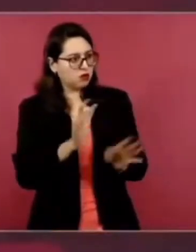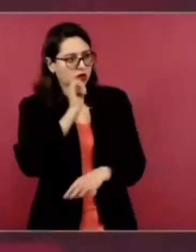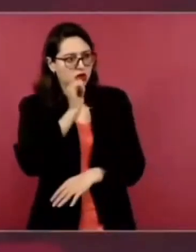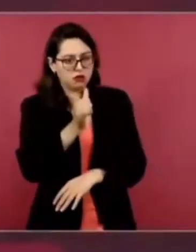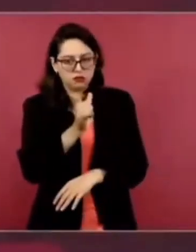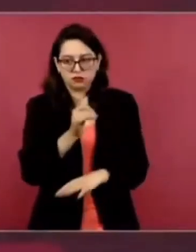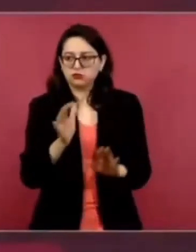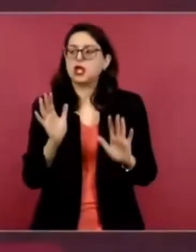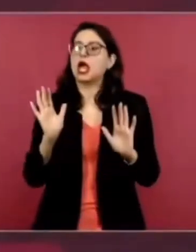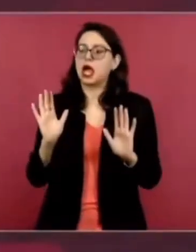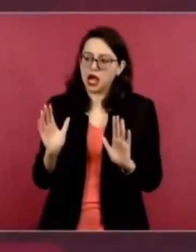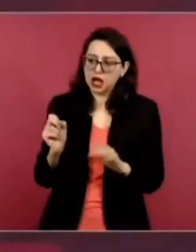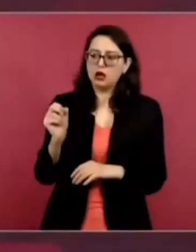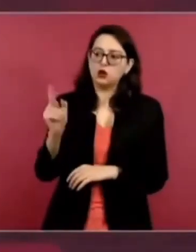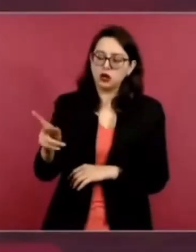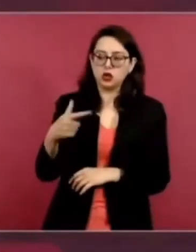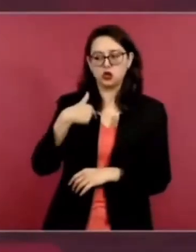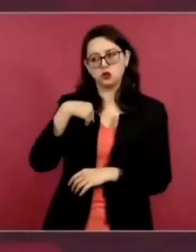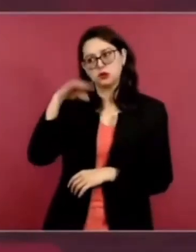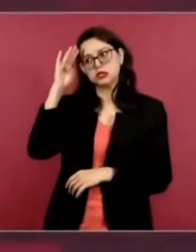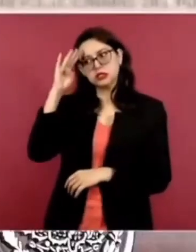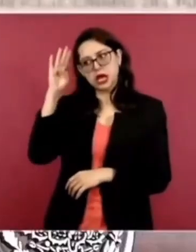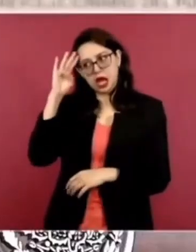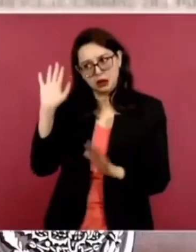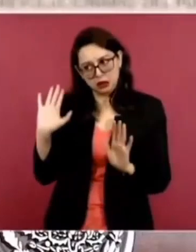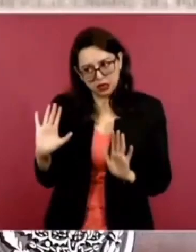la duda.